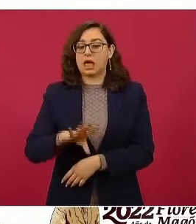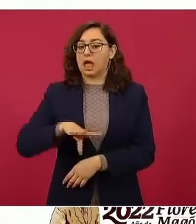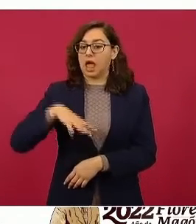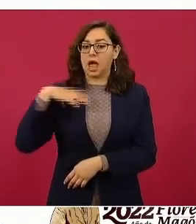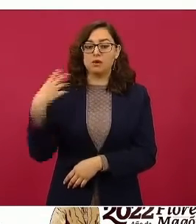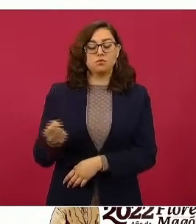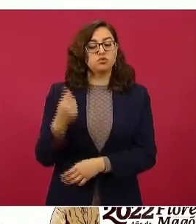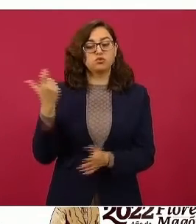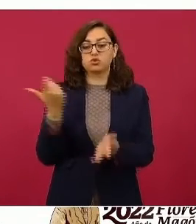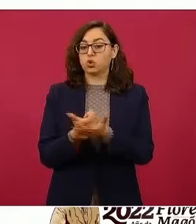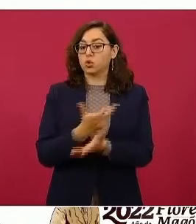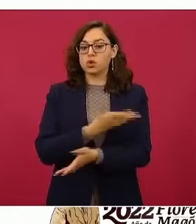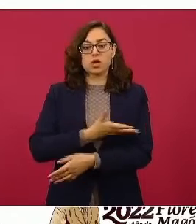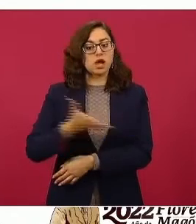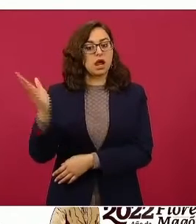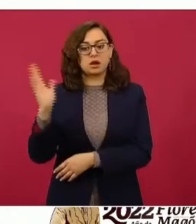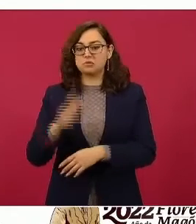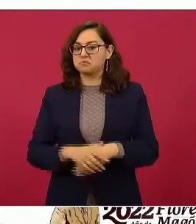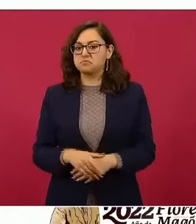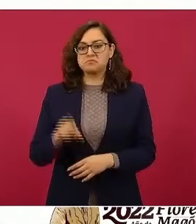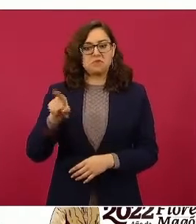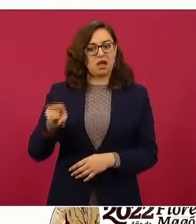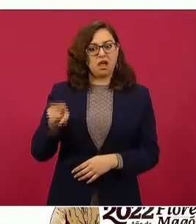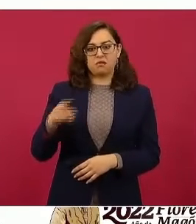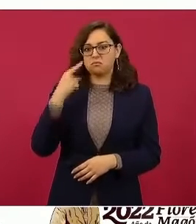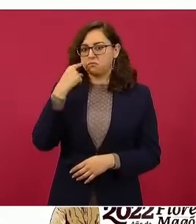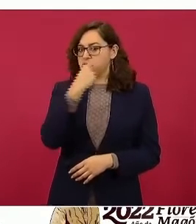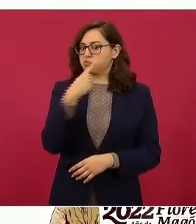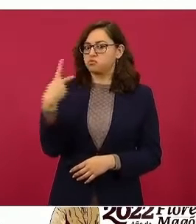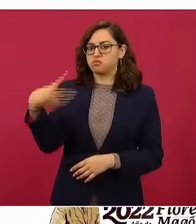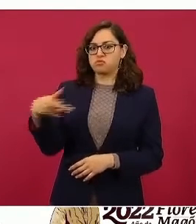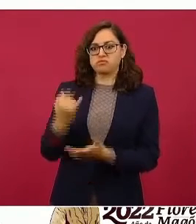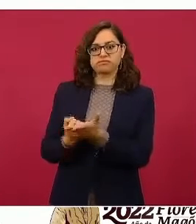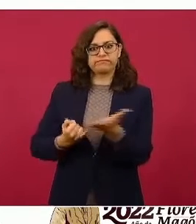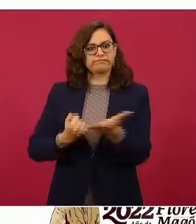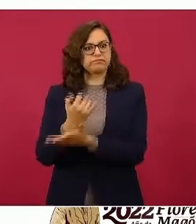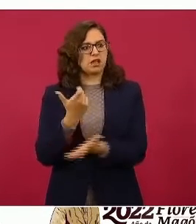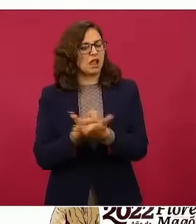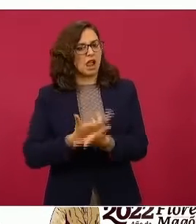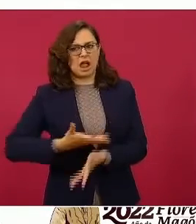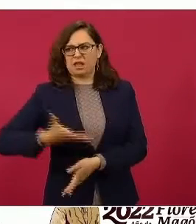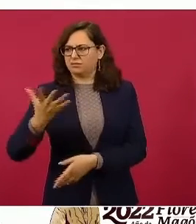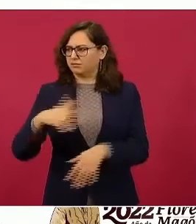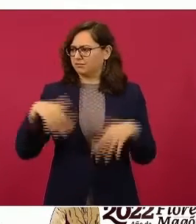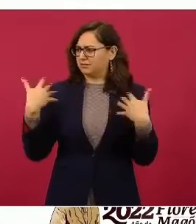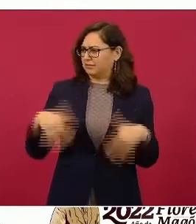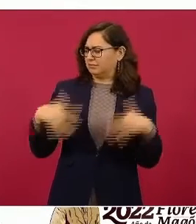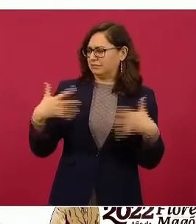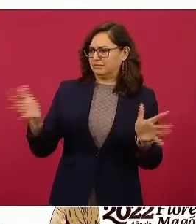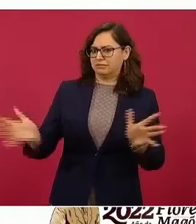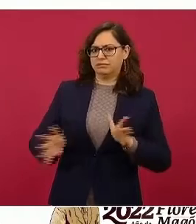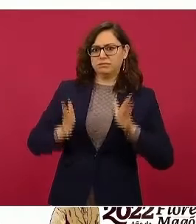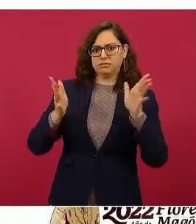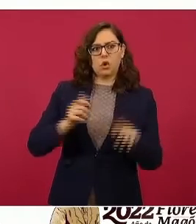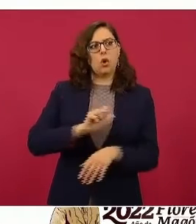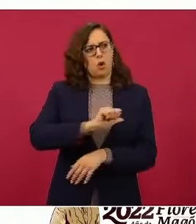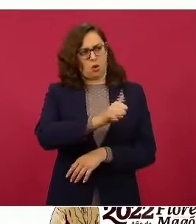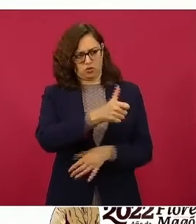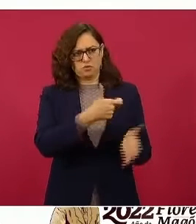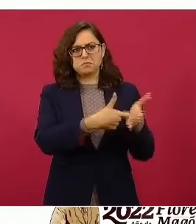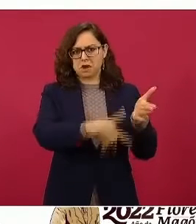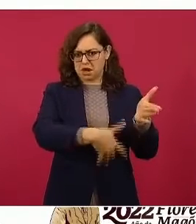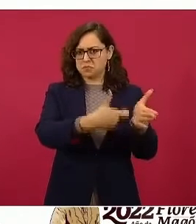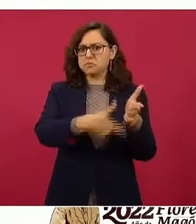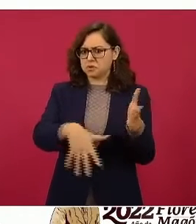no está siendo un buen proveedor en el tema de la Premium, hay muchos otros que la dan más económica. El diésel